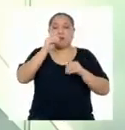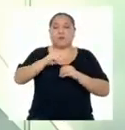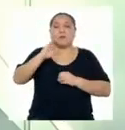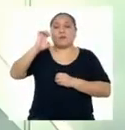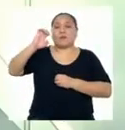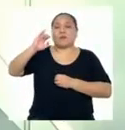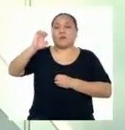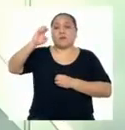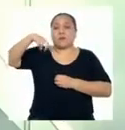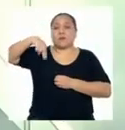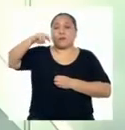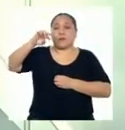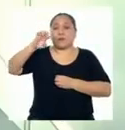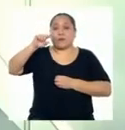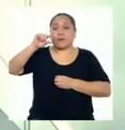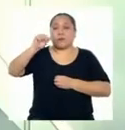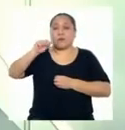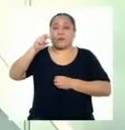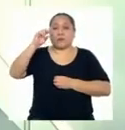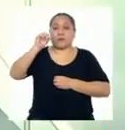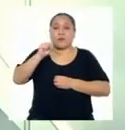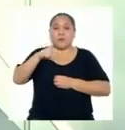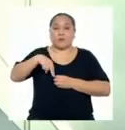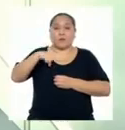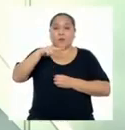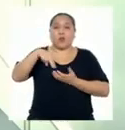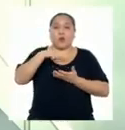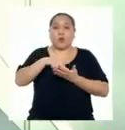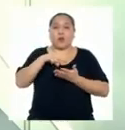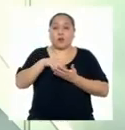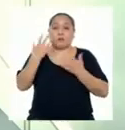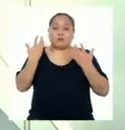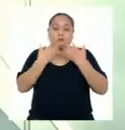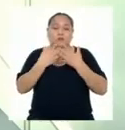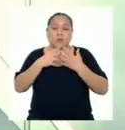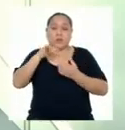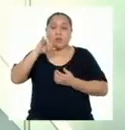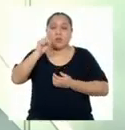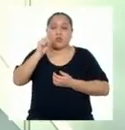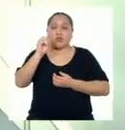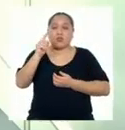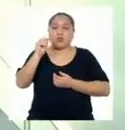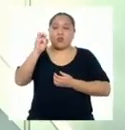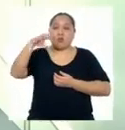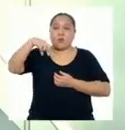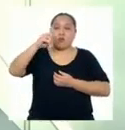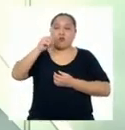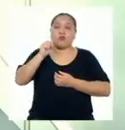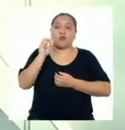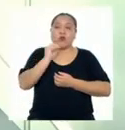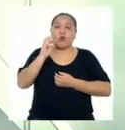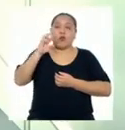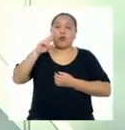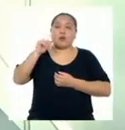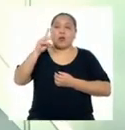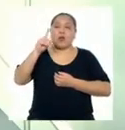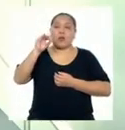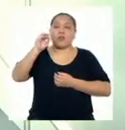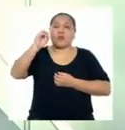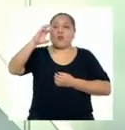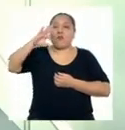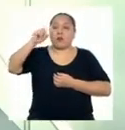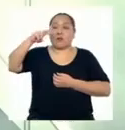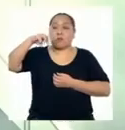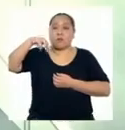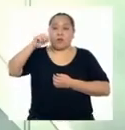nuclear relacionado al uso de radioisótopos o radiofármacos, o energía eléctrica. Deberán buscar imágenes